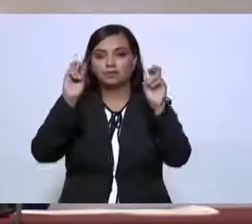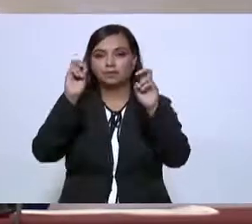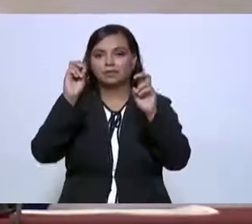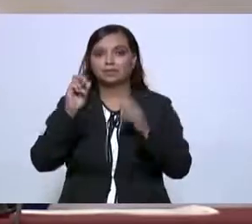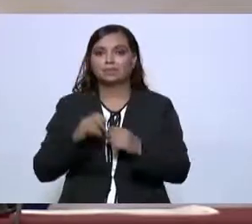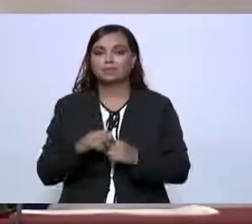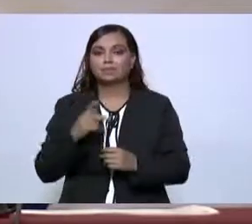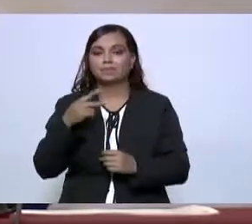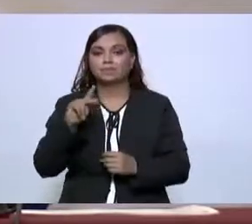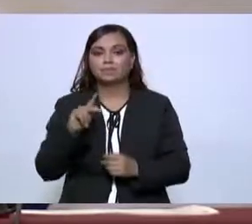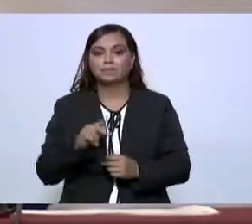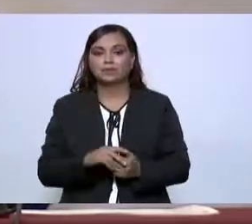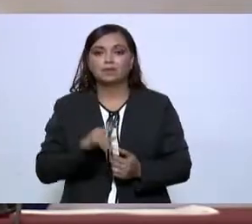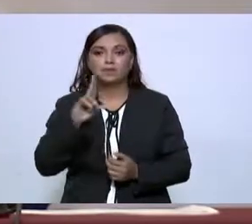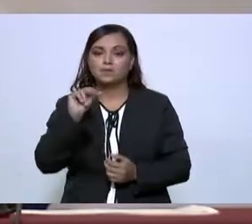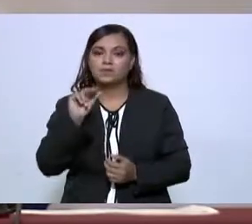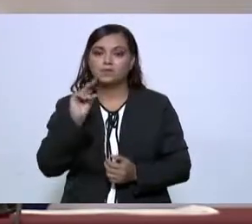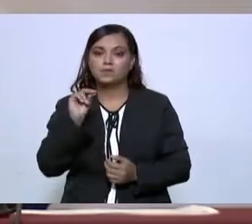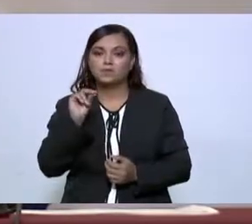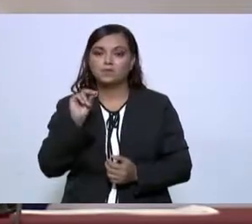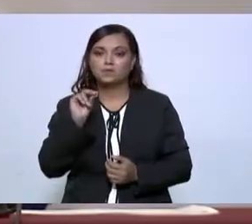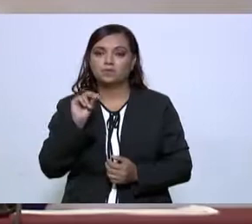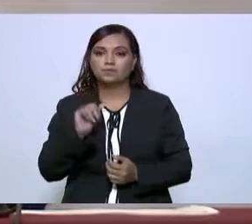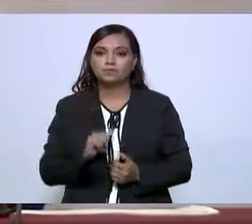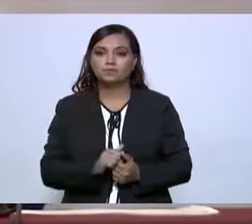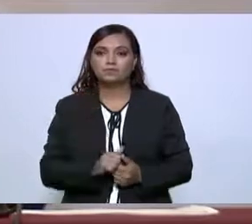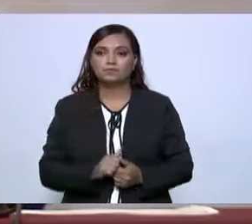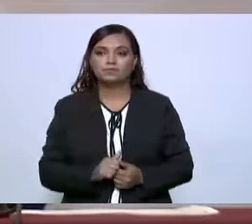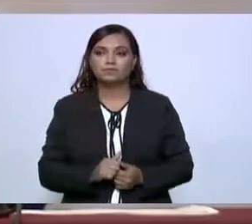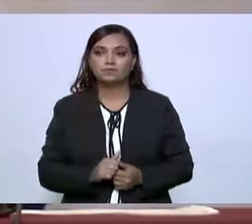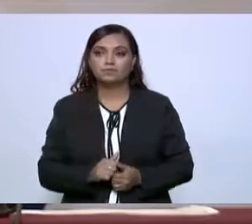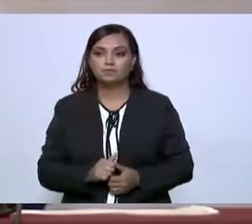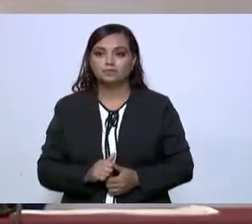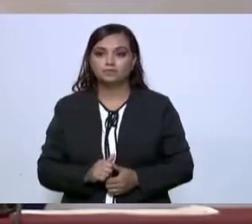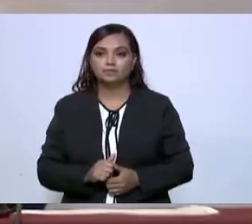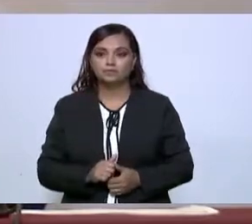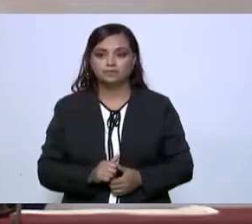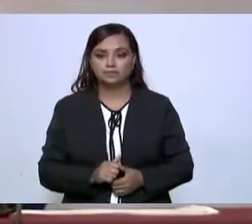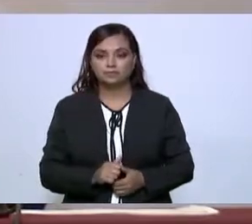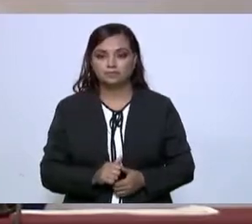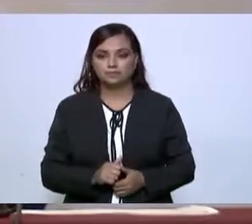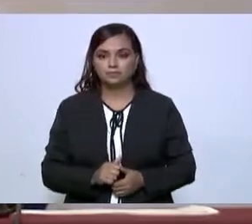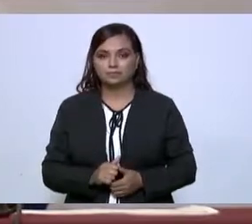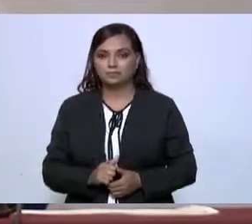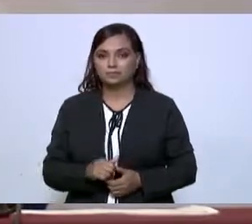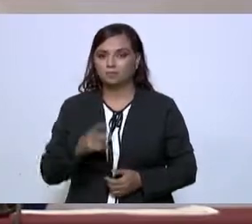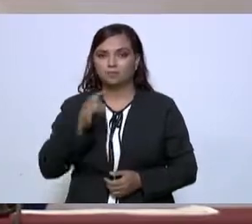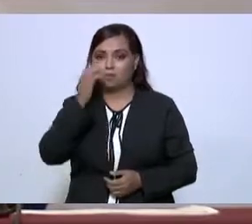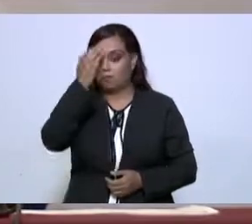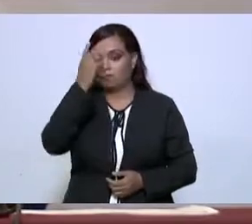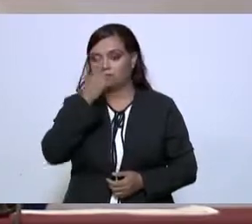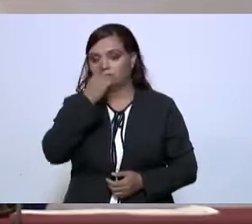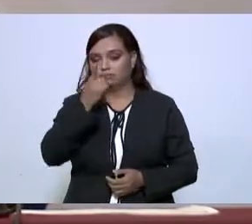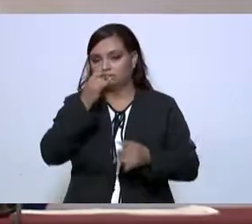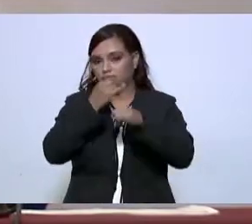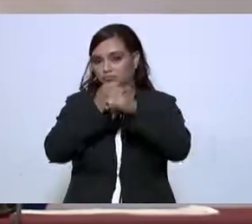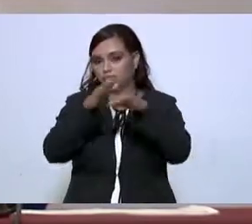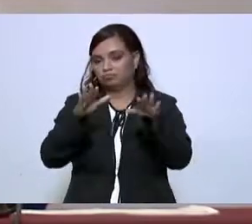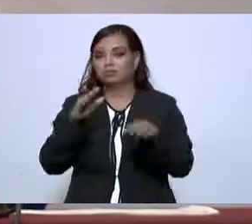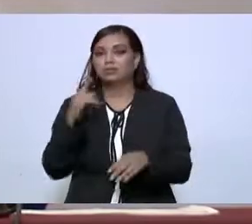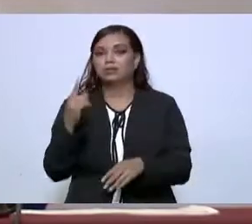no se dio a conocer que